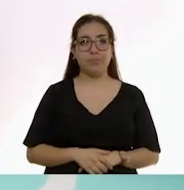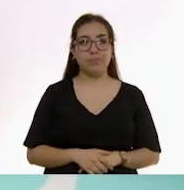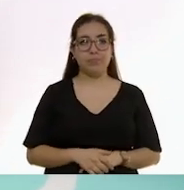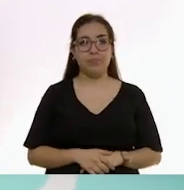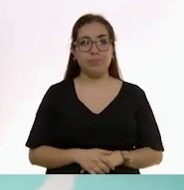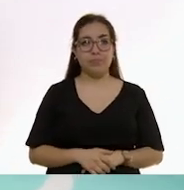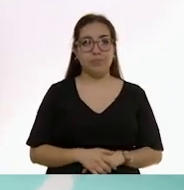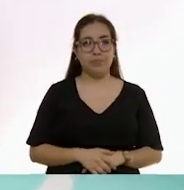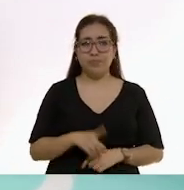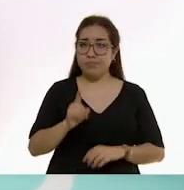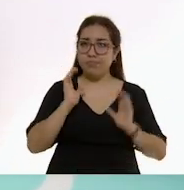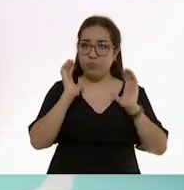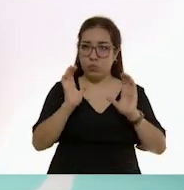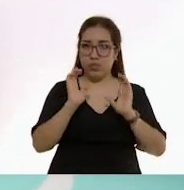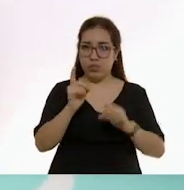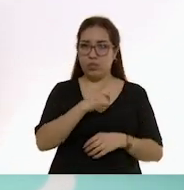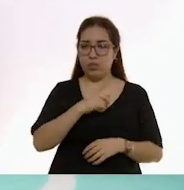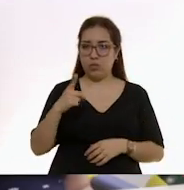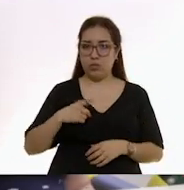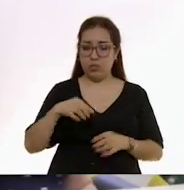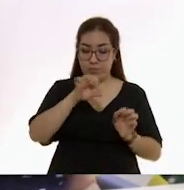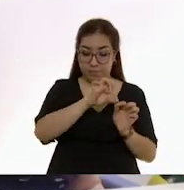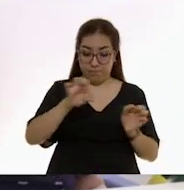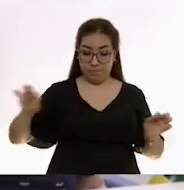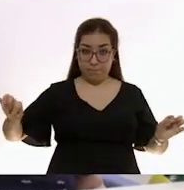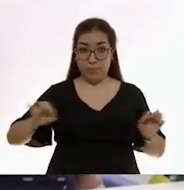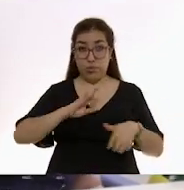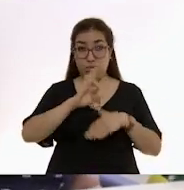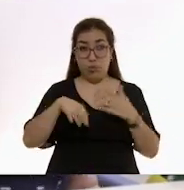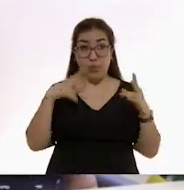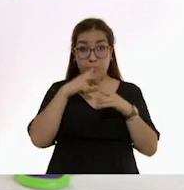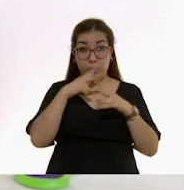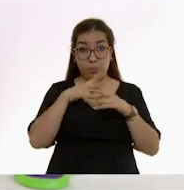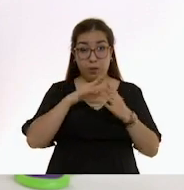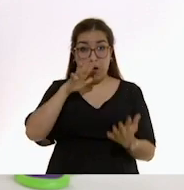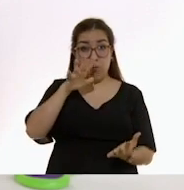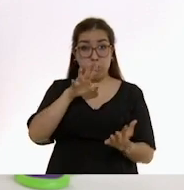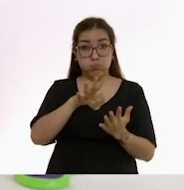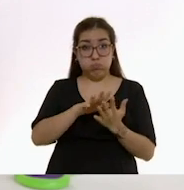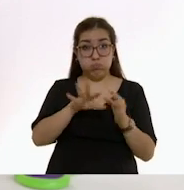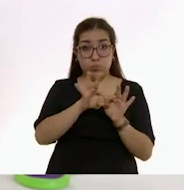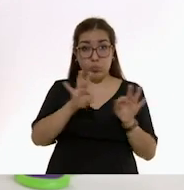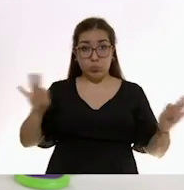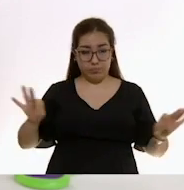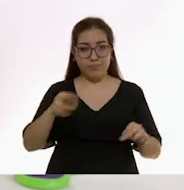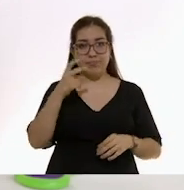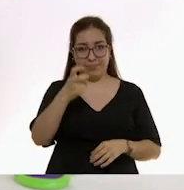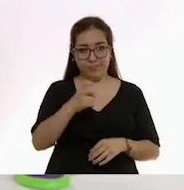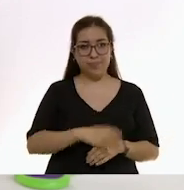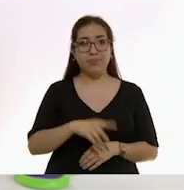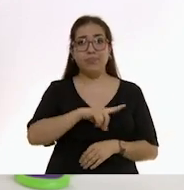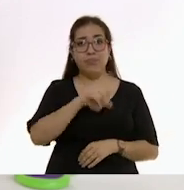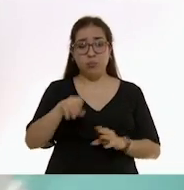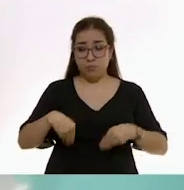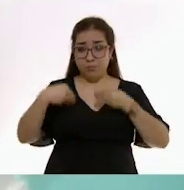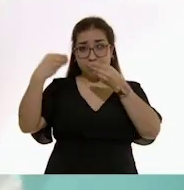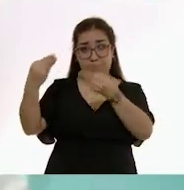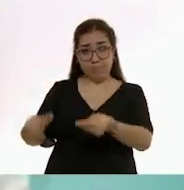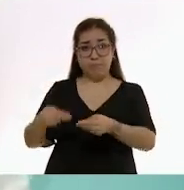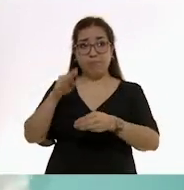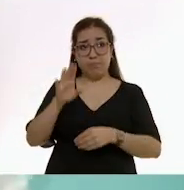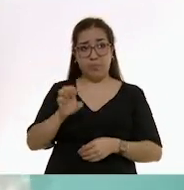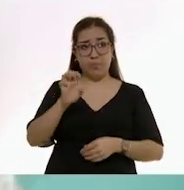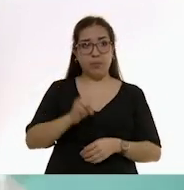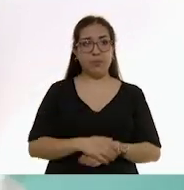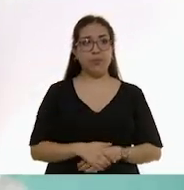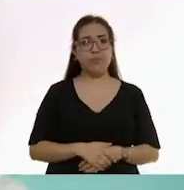Asegúrate de cerrarla bien, eliminando todo el aire. Ahora, entrégasela a tu hijo o